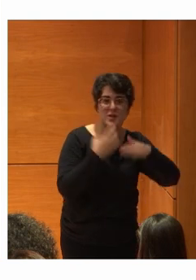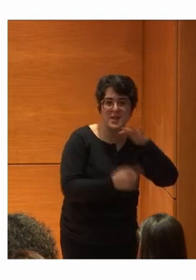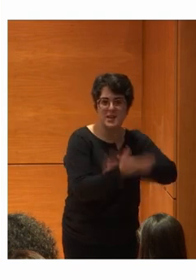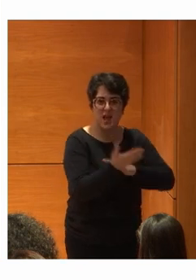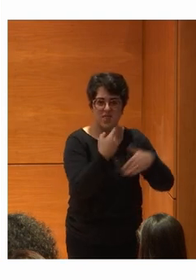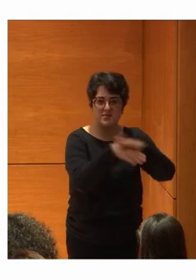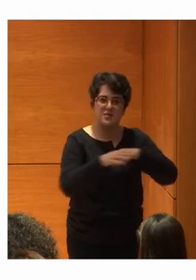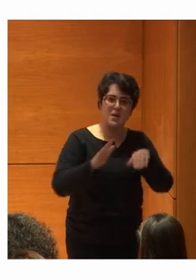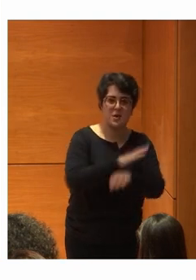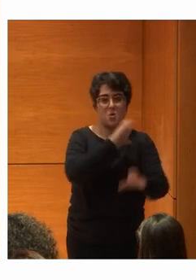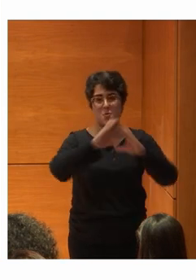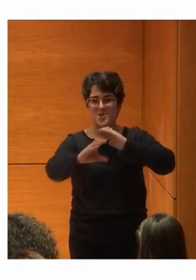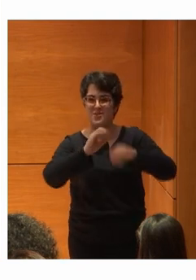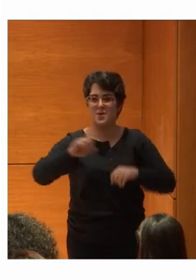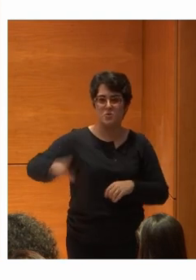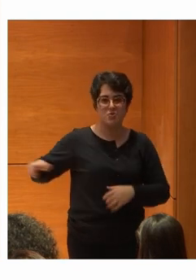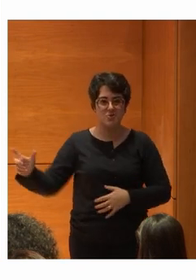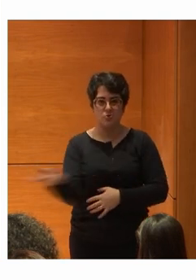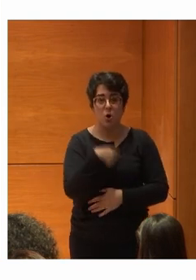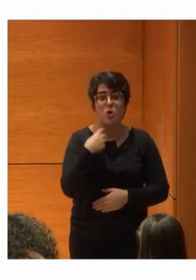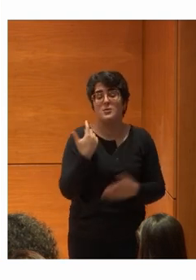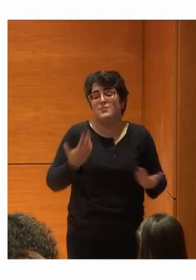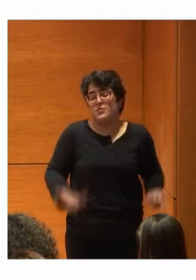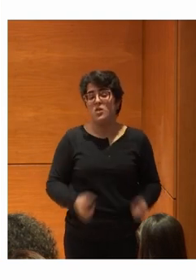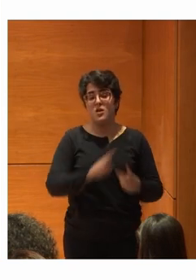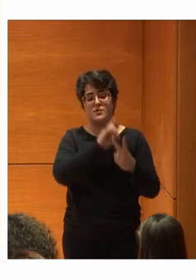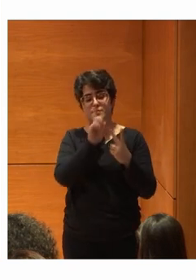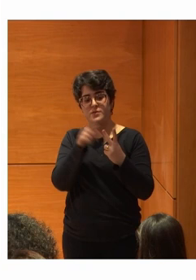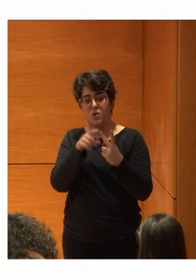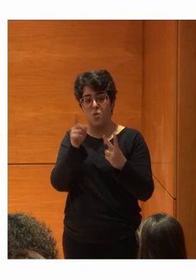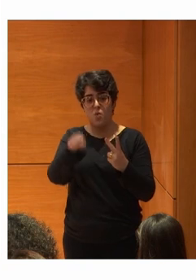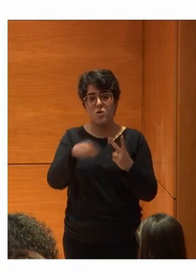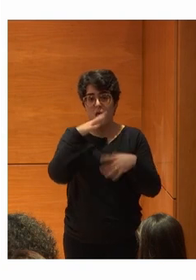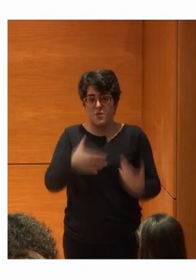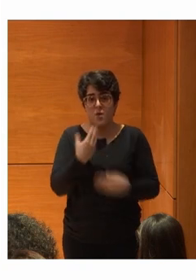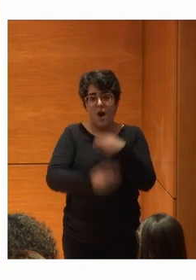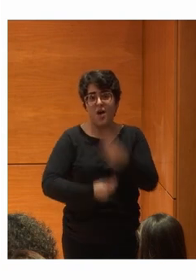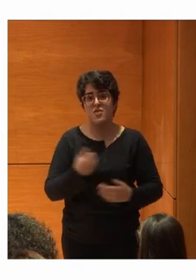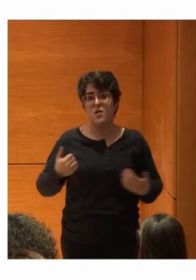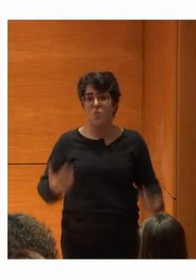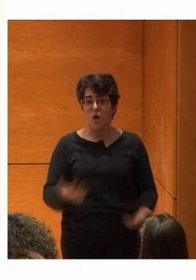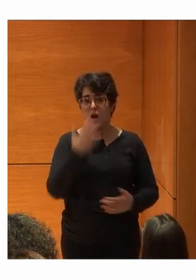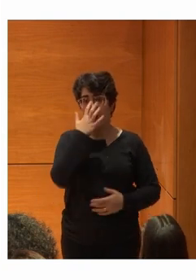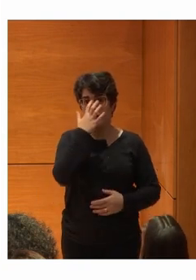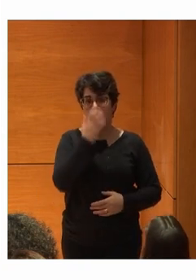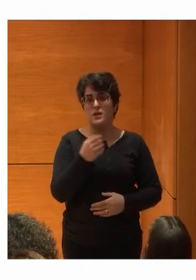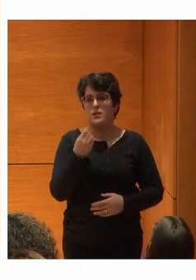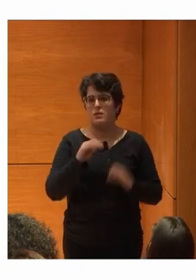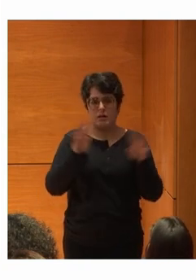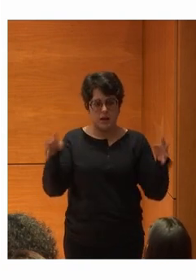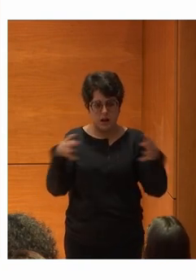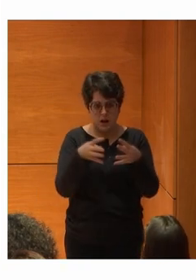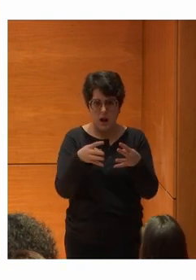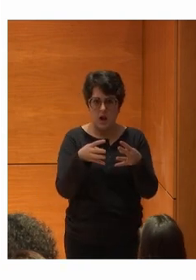La accesibilidad De la comunicación Para todo el mundo La segunda cosa Que se está haciendo Es Internet